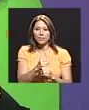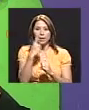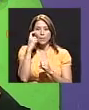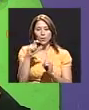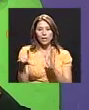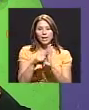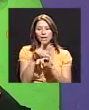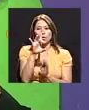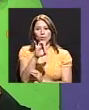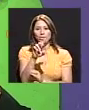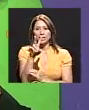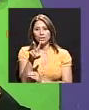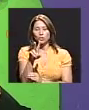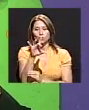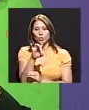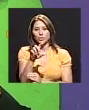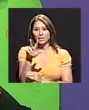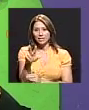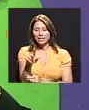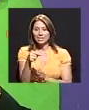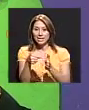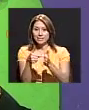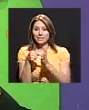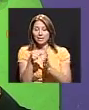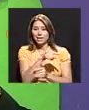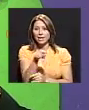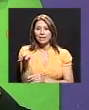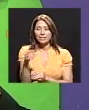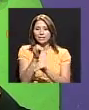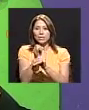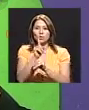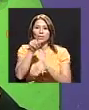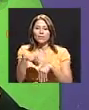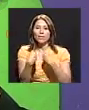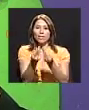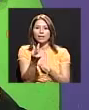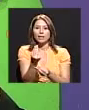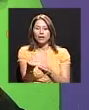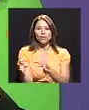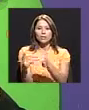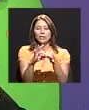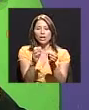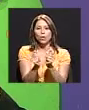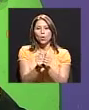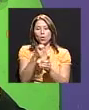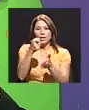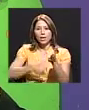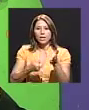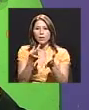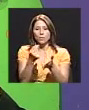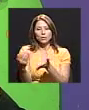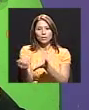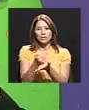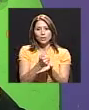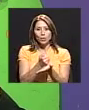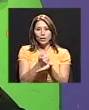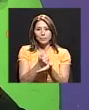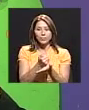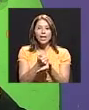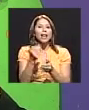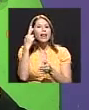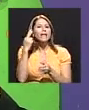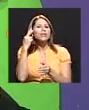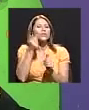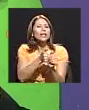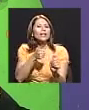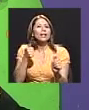8283 exige a esta institución dotar de un depósito con respecto a los impuestos que se recogen. La razón del atraso